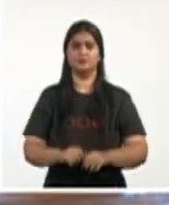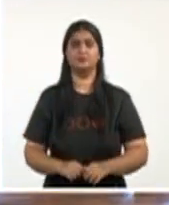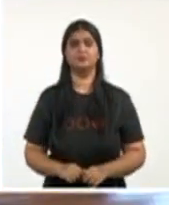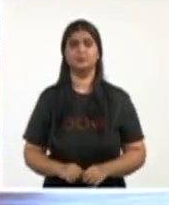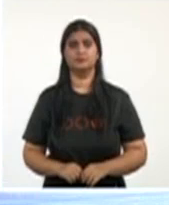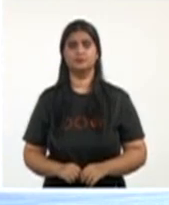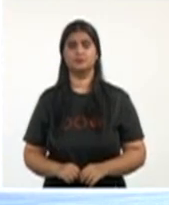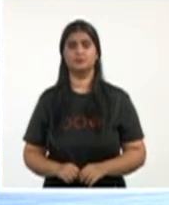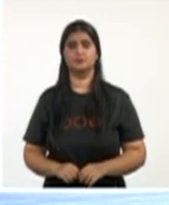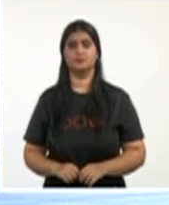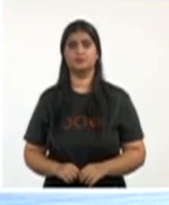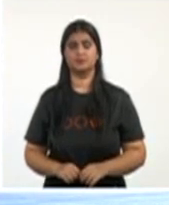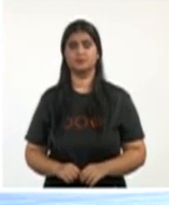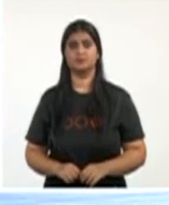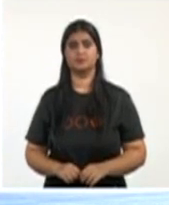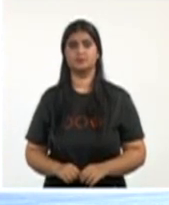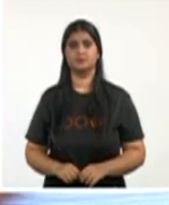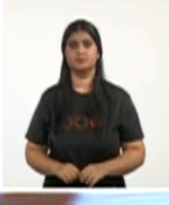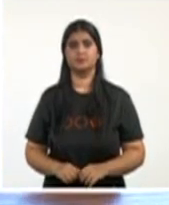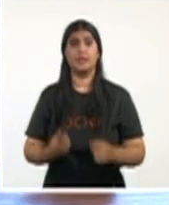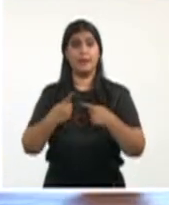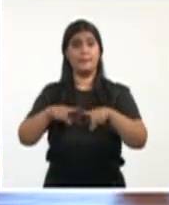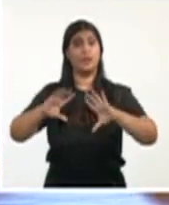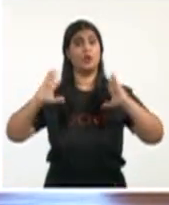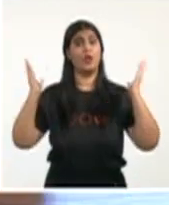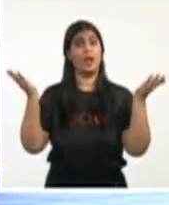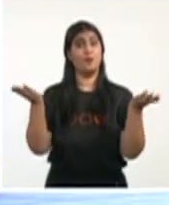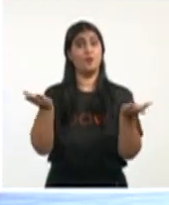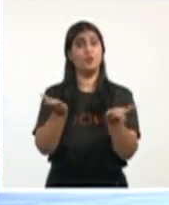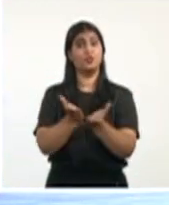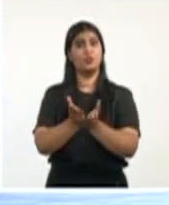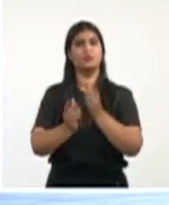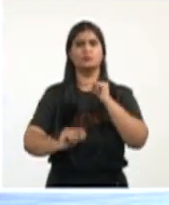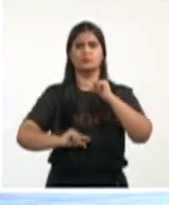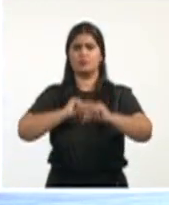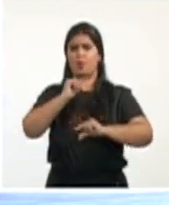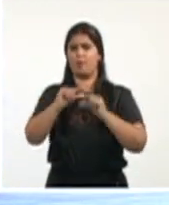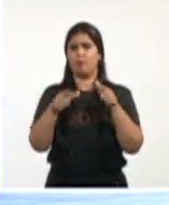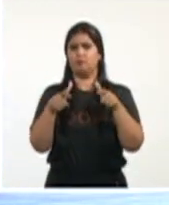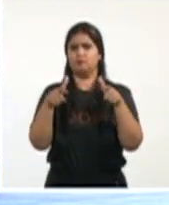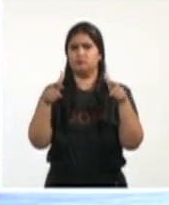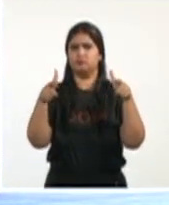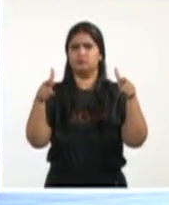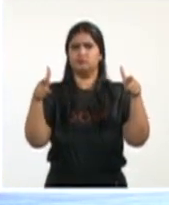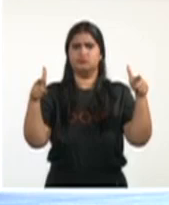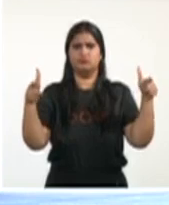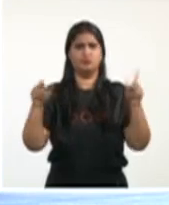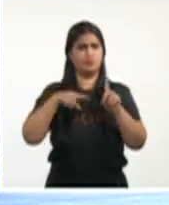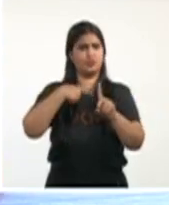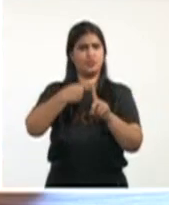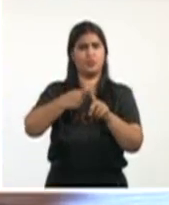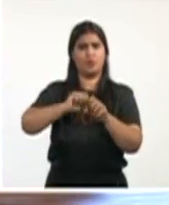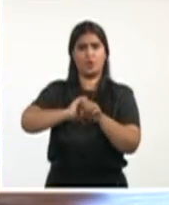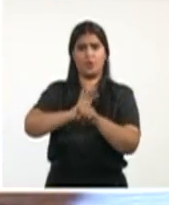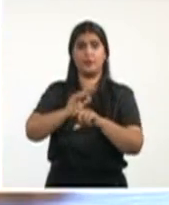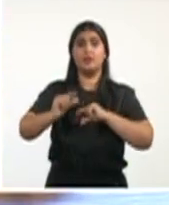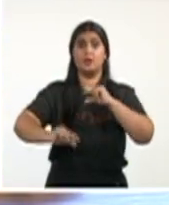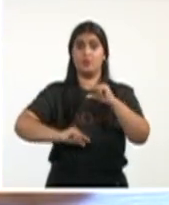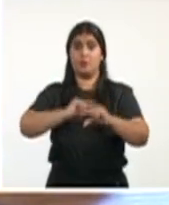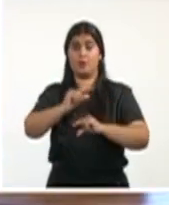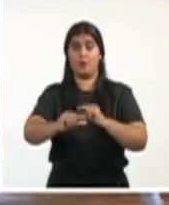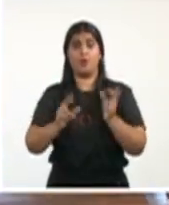evolución en el mundo, fuimos estudiando las experiencias de los diferentes países. Ya nuestros